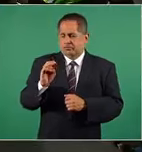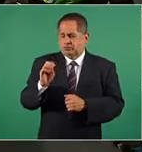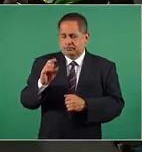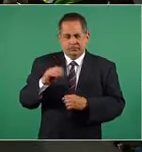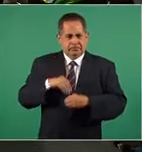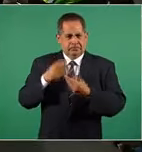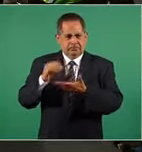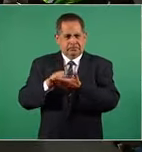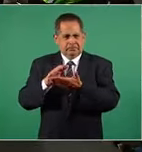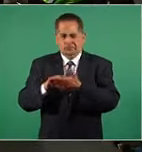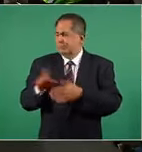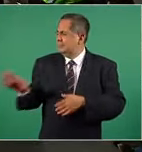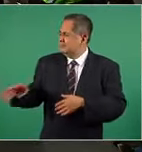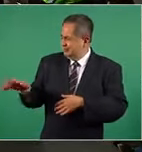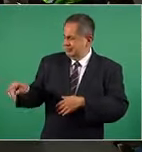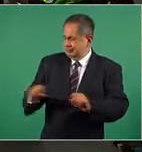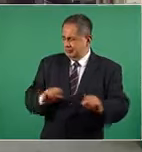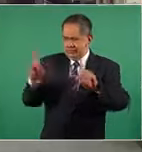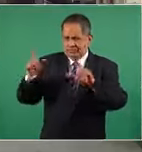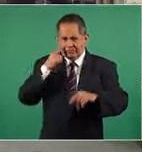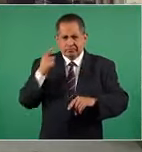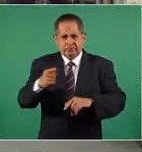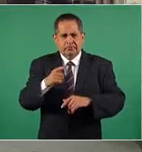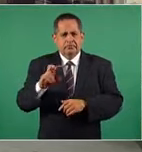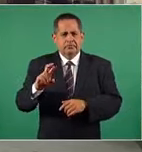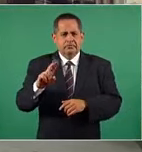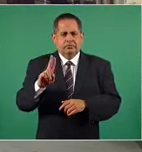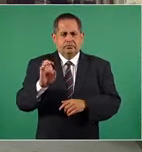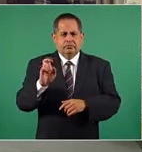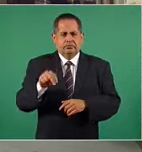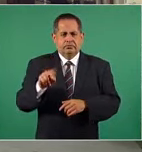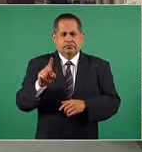a ver, la calumnia de Rubén Darío.